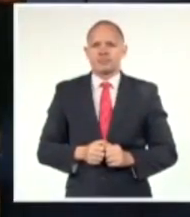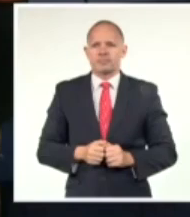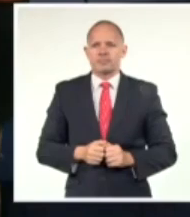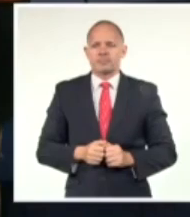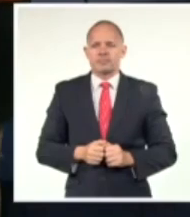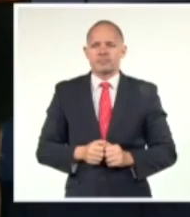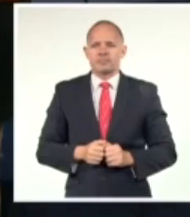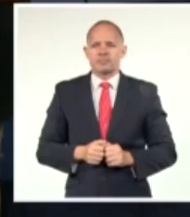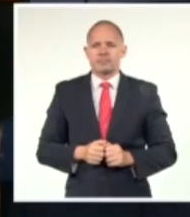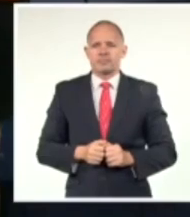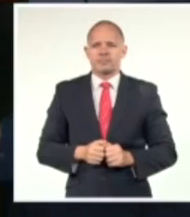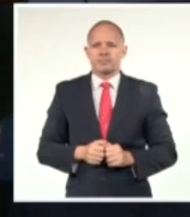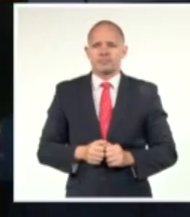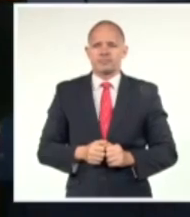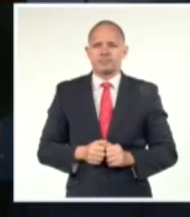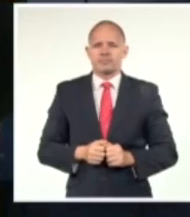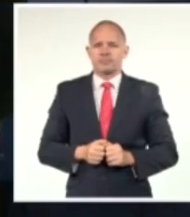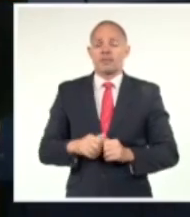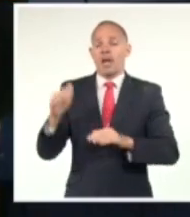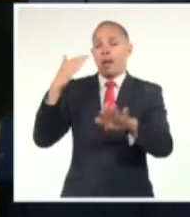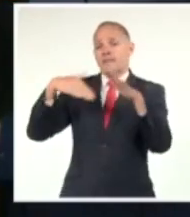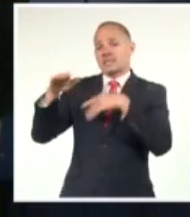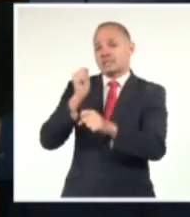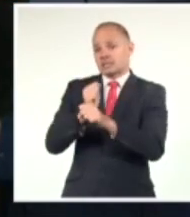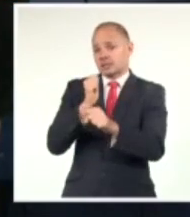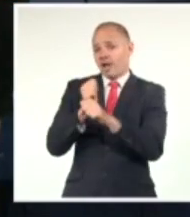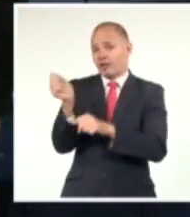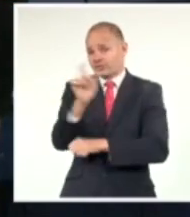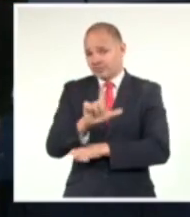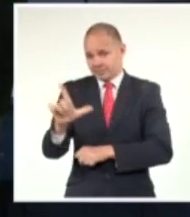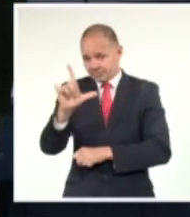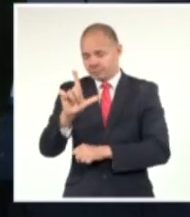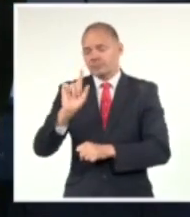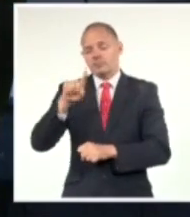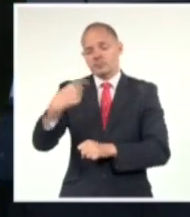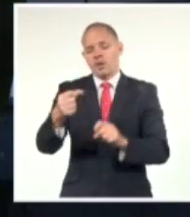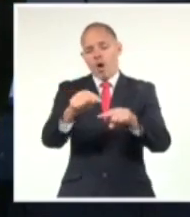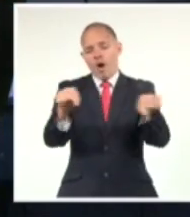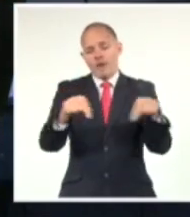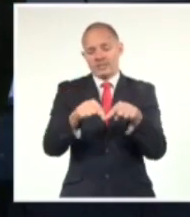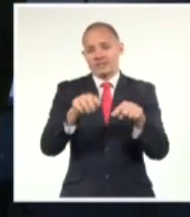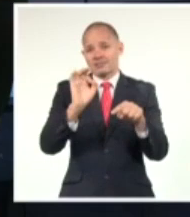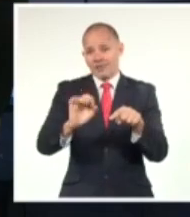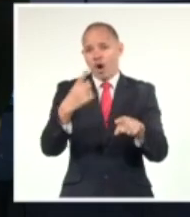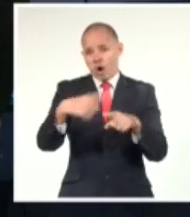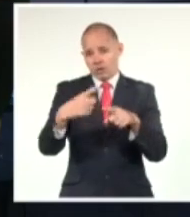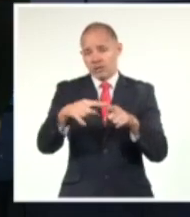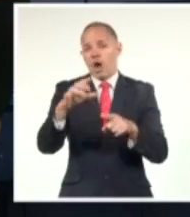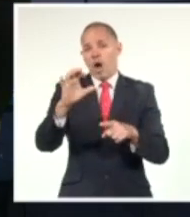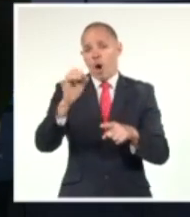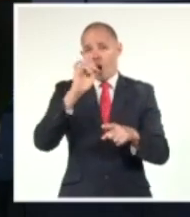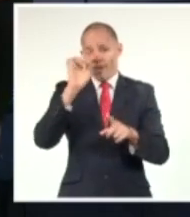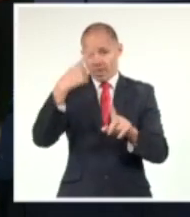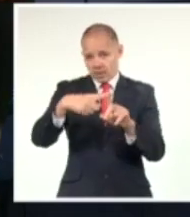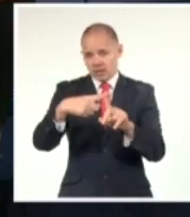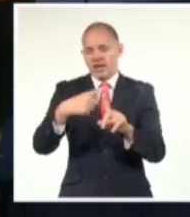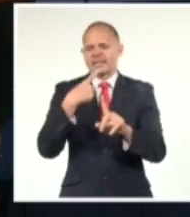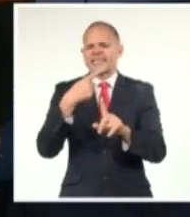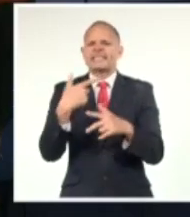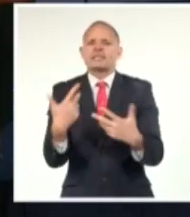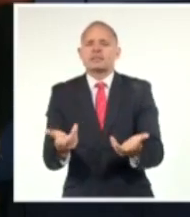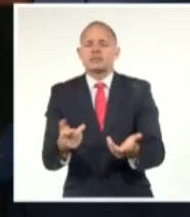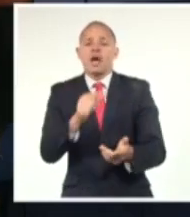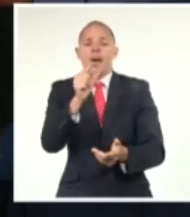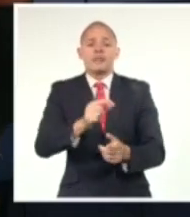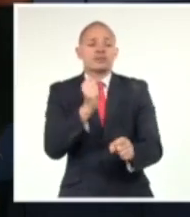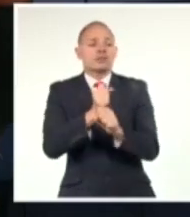El Ministerio de Trabajo y Seguridad Social y la Oficina Nacional de Administración Tributaria informaron del tratamiento que darán a los trabajadores